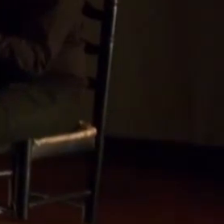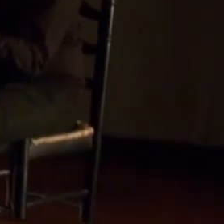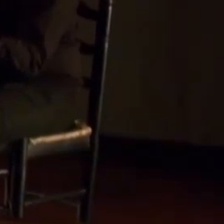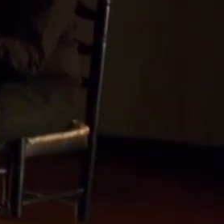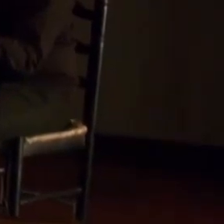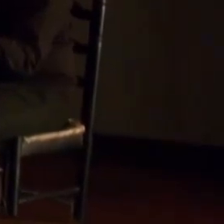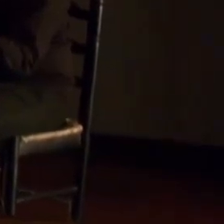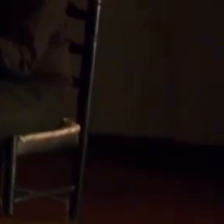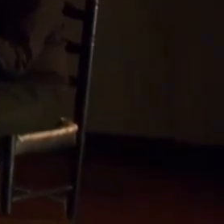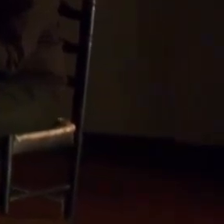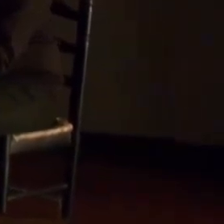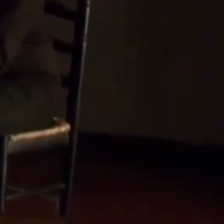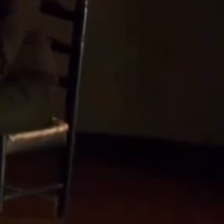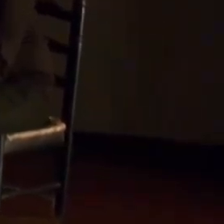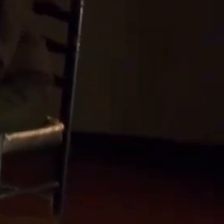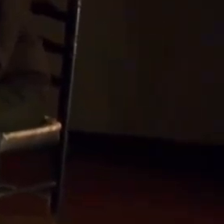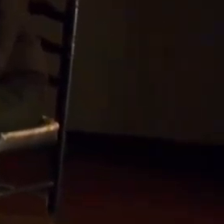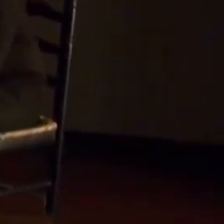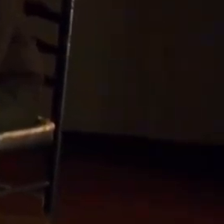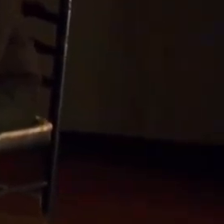Yo me crié en ese barrio